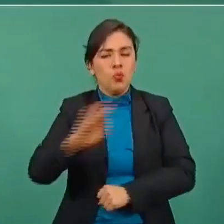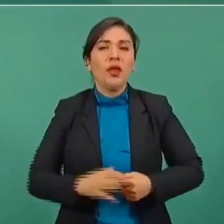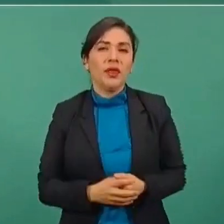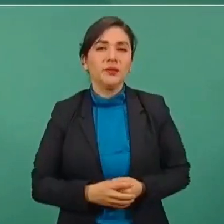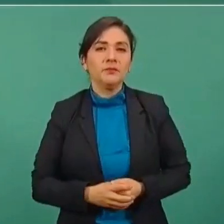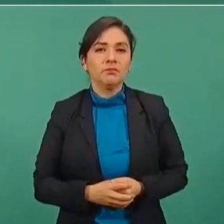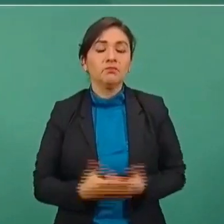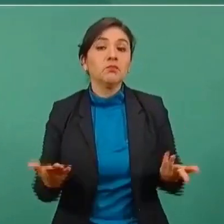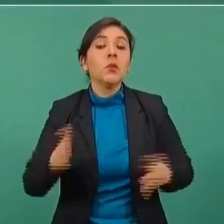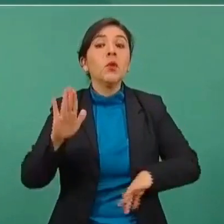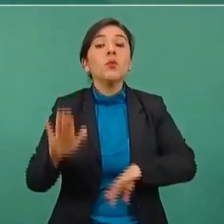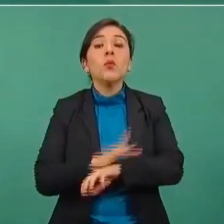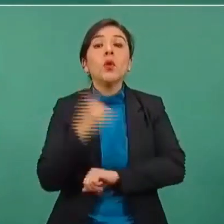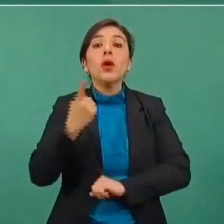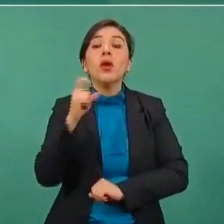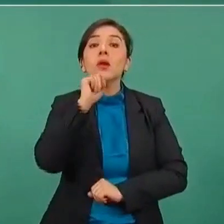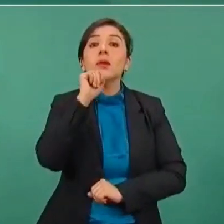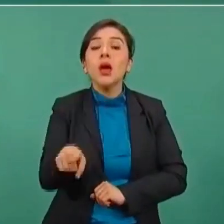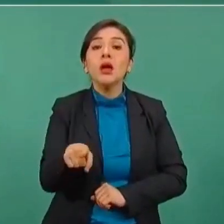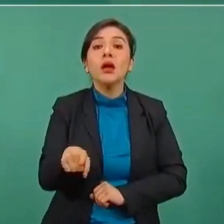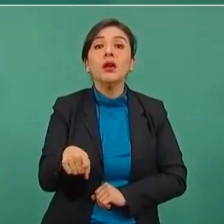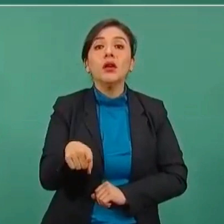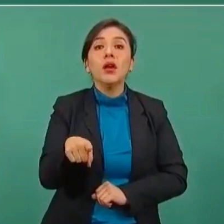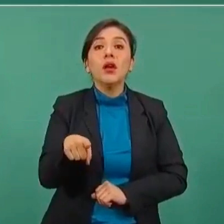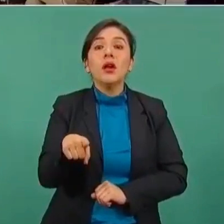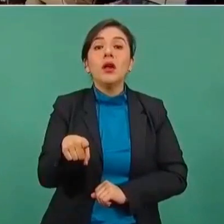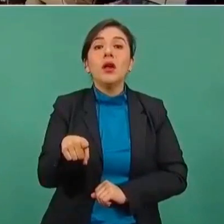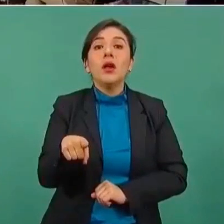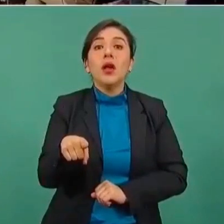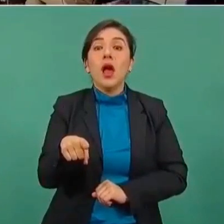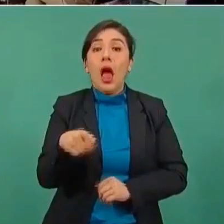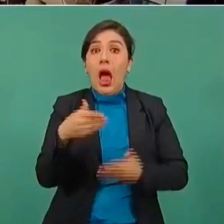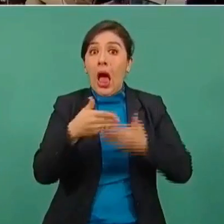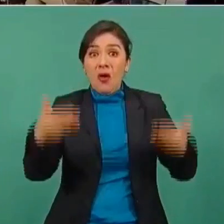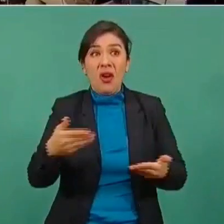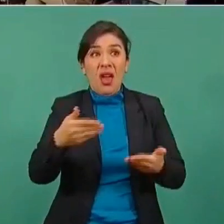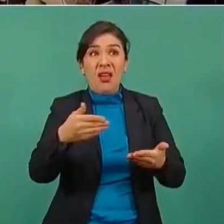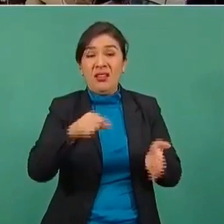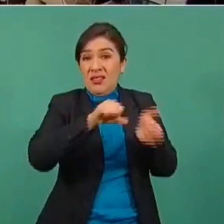porque también ahora cancelar eso